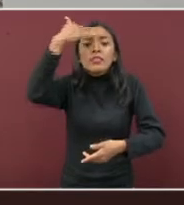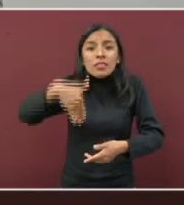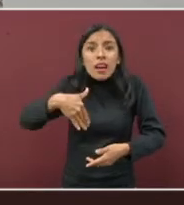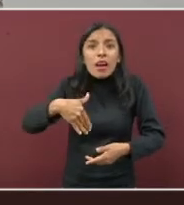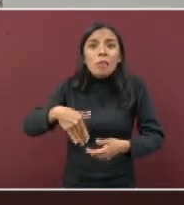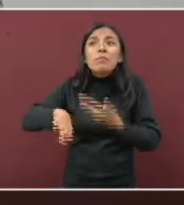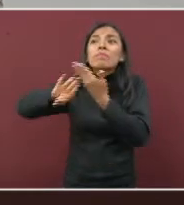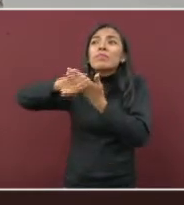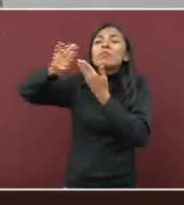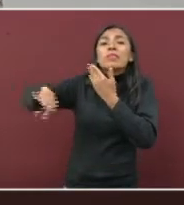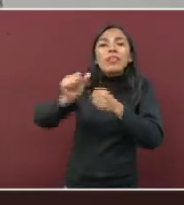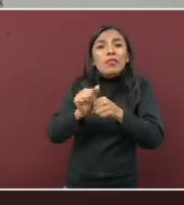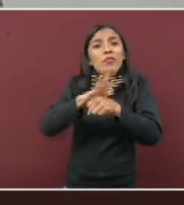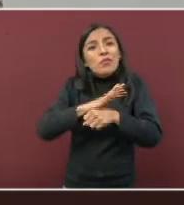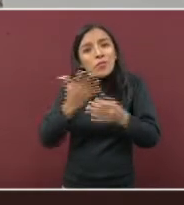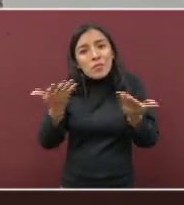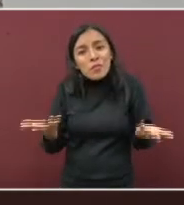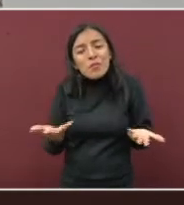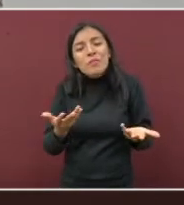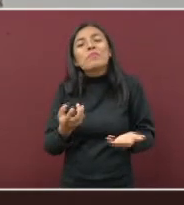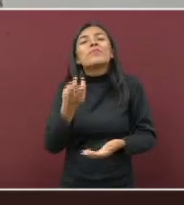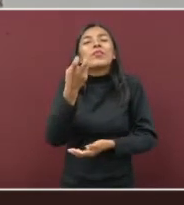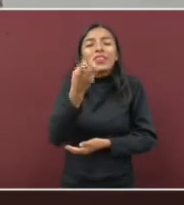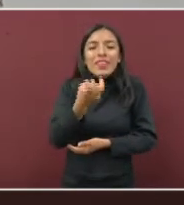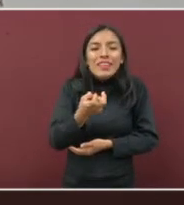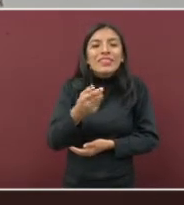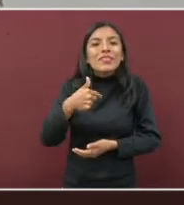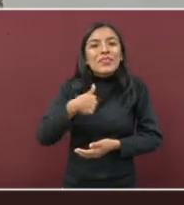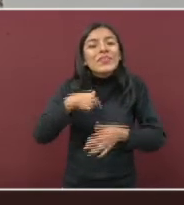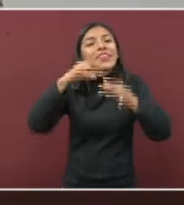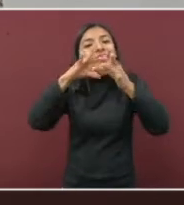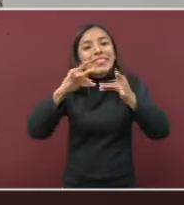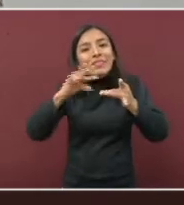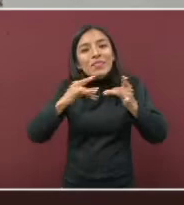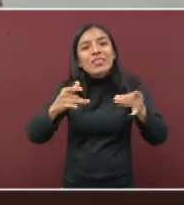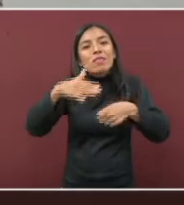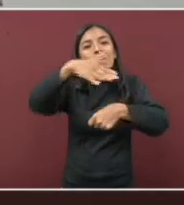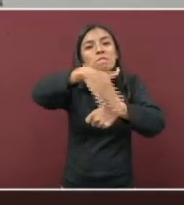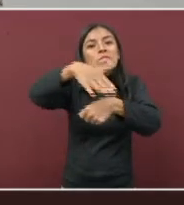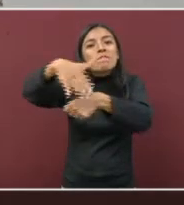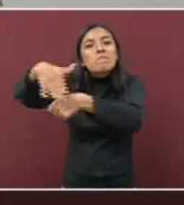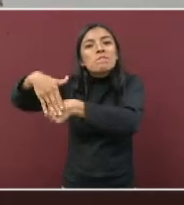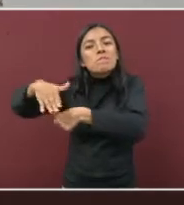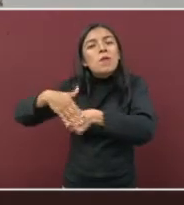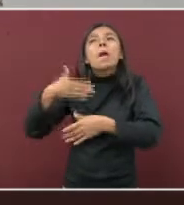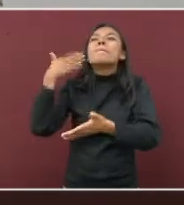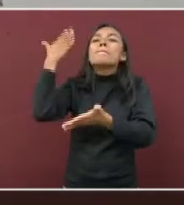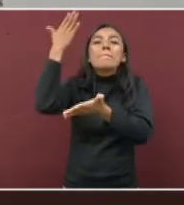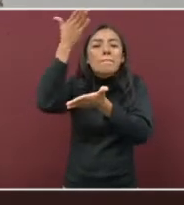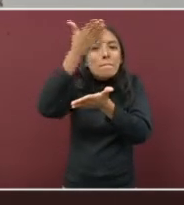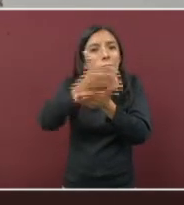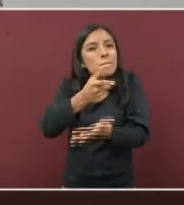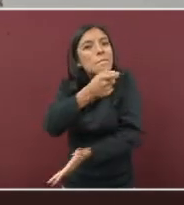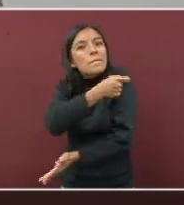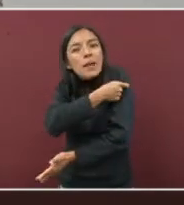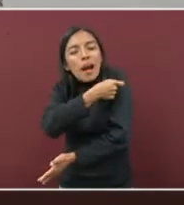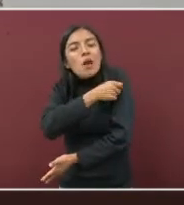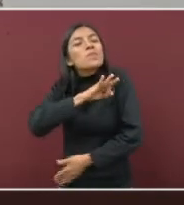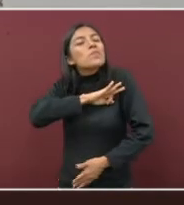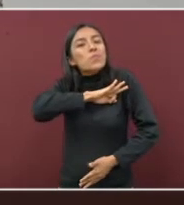Por eso, repito, vayan a vacunarse, aún están a tiempo.